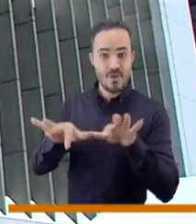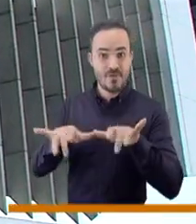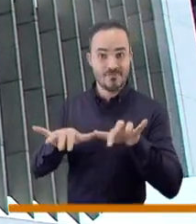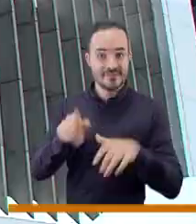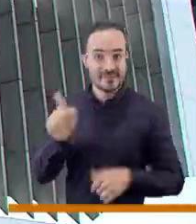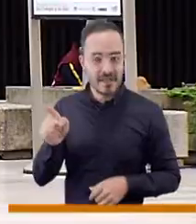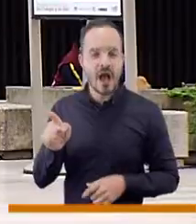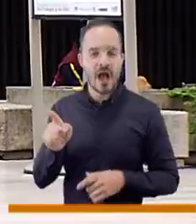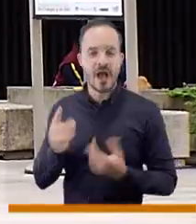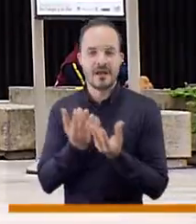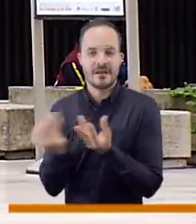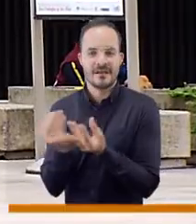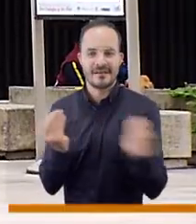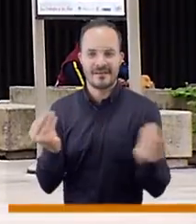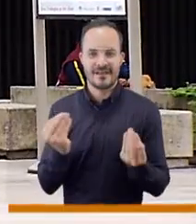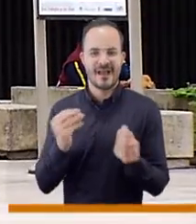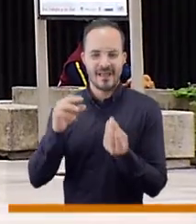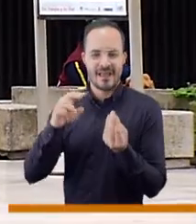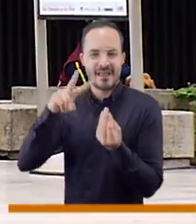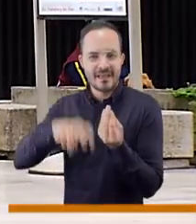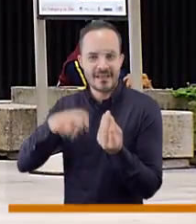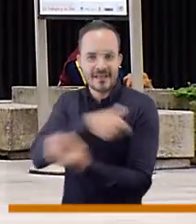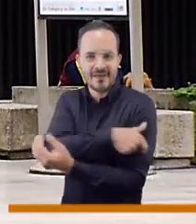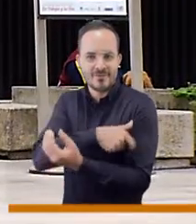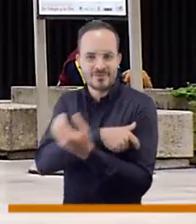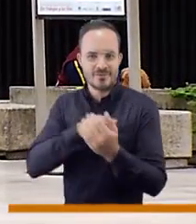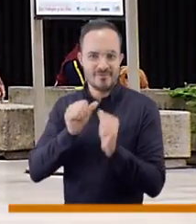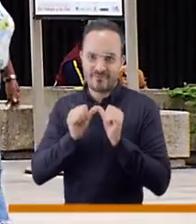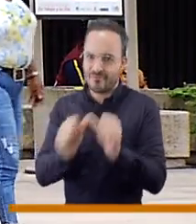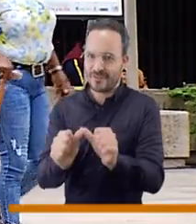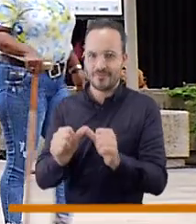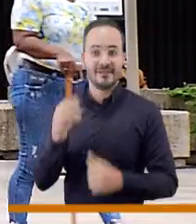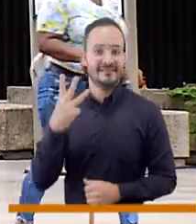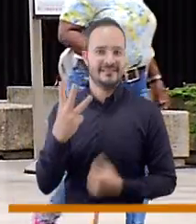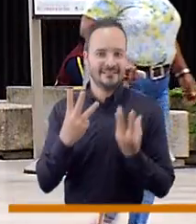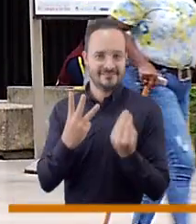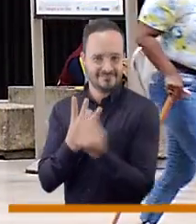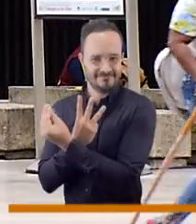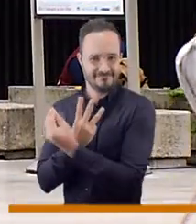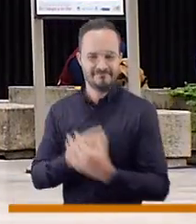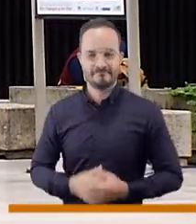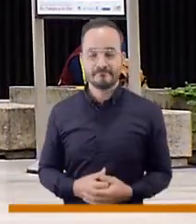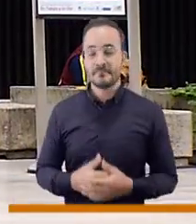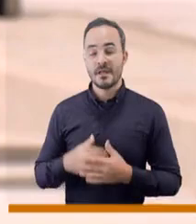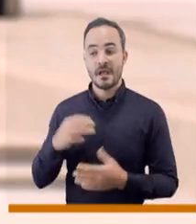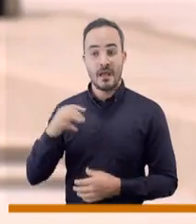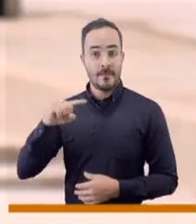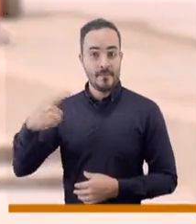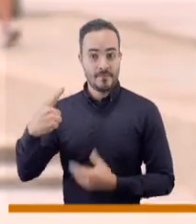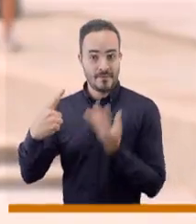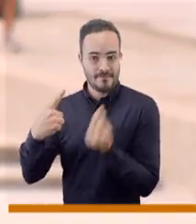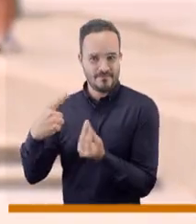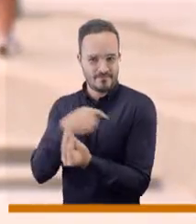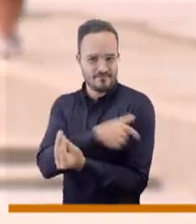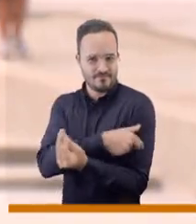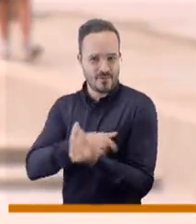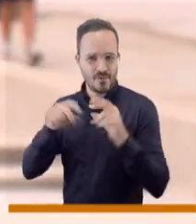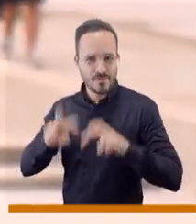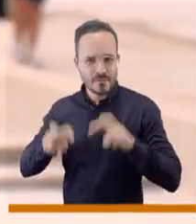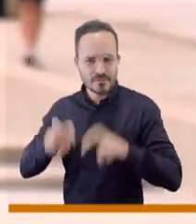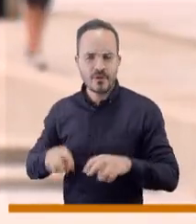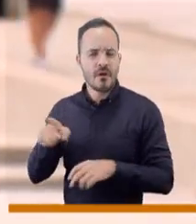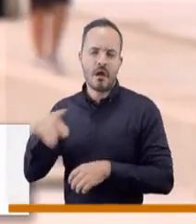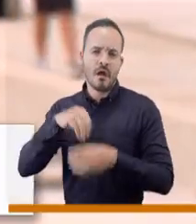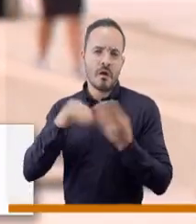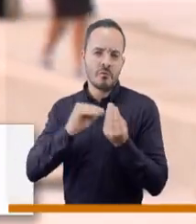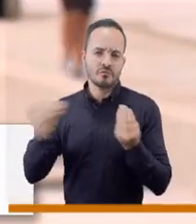funcionan las tres comisiones permanentes que tiene el Consejo de la Ciudad. La Comisión Primera tiene, entre algunas de sus